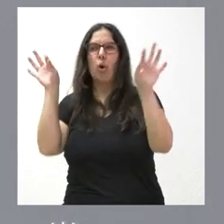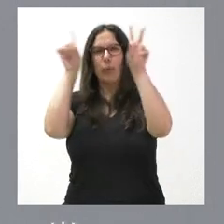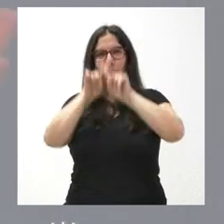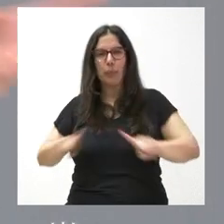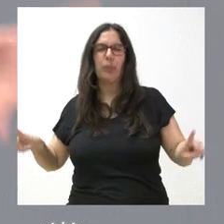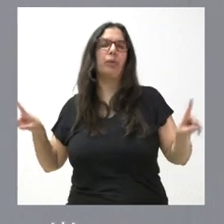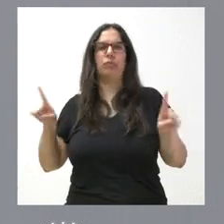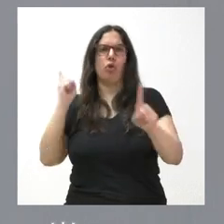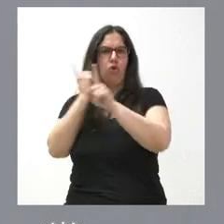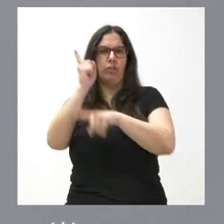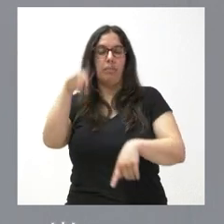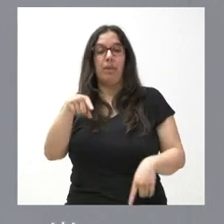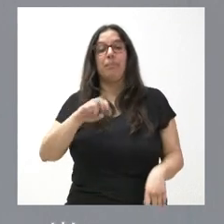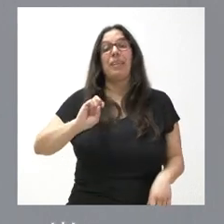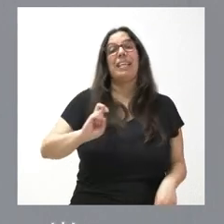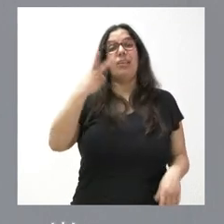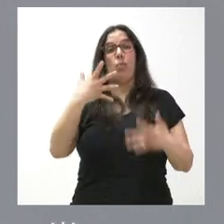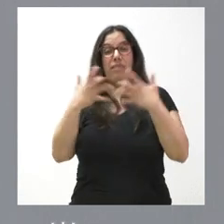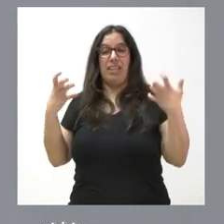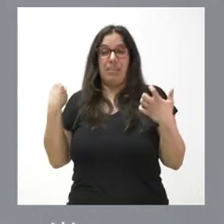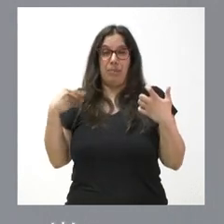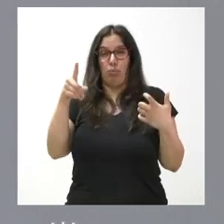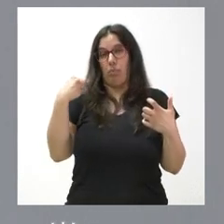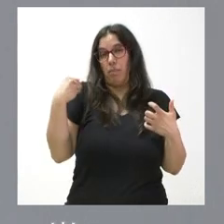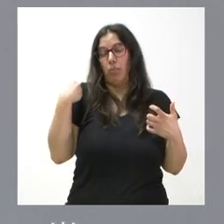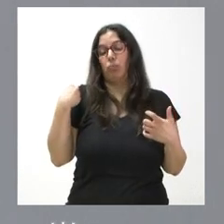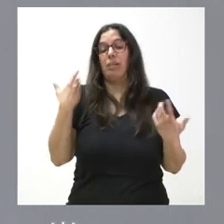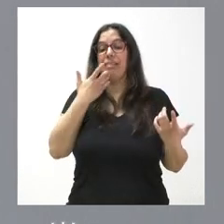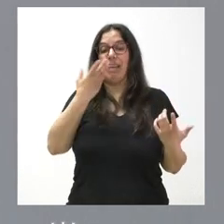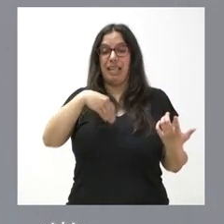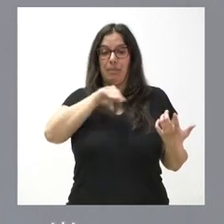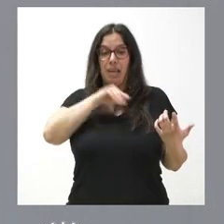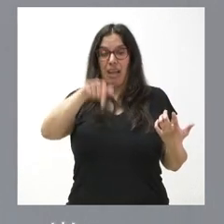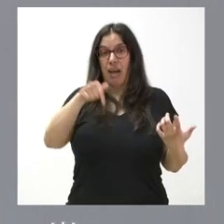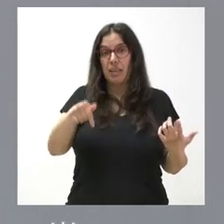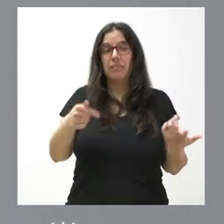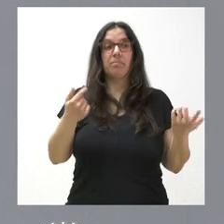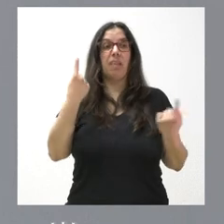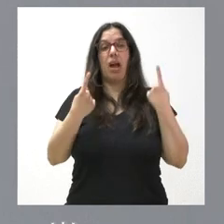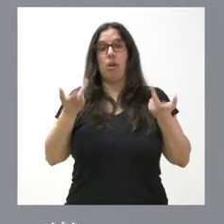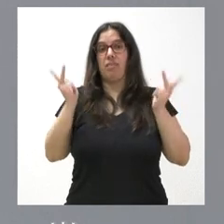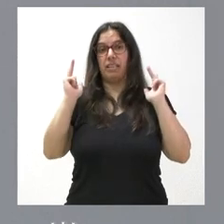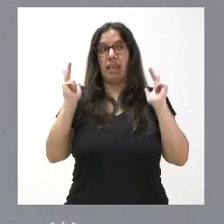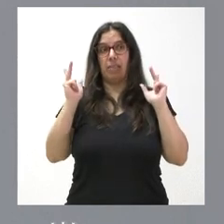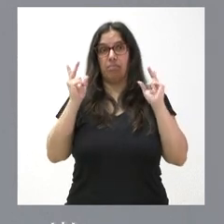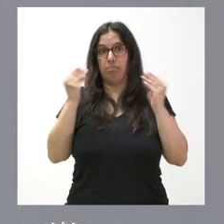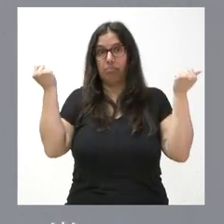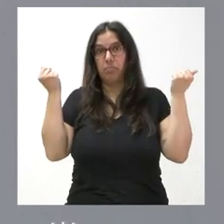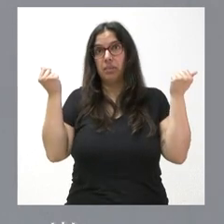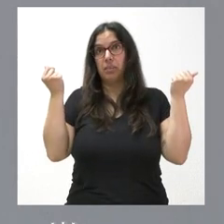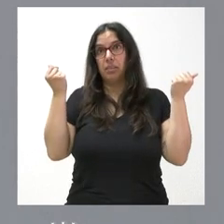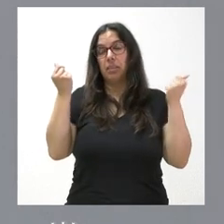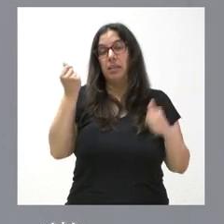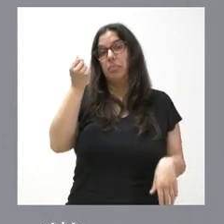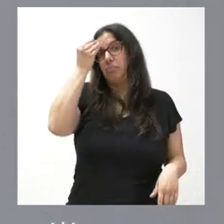A partir de ahí, la segunda parte que creo que es lo que usted dice. Si en España se están perdiendo algunas libertades, pues yo creo que no hay que escuchar